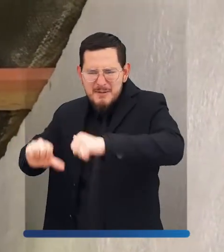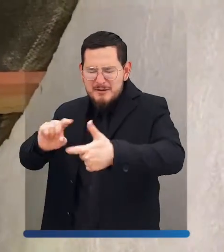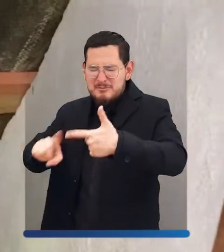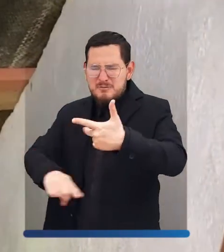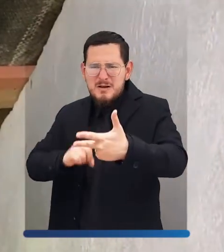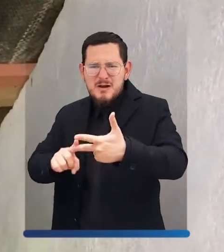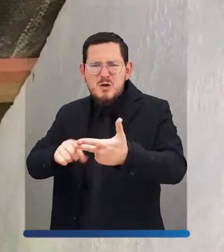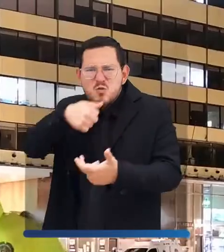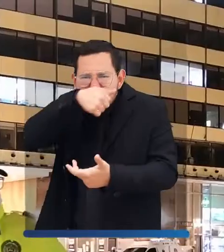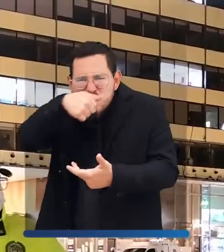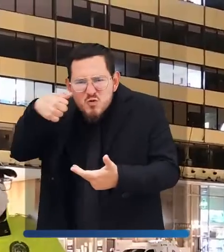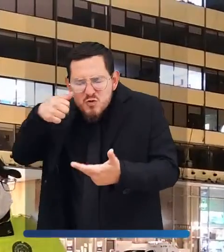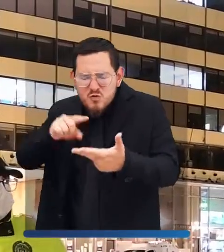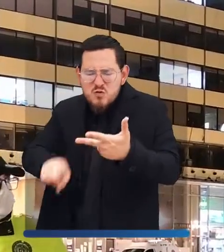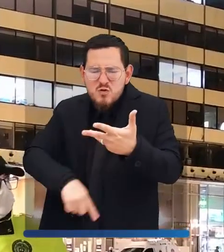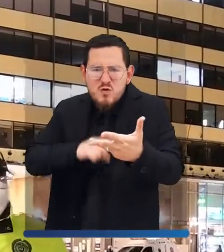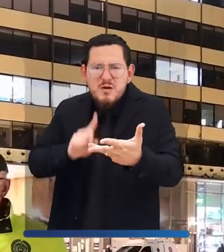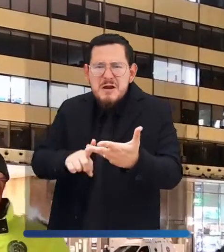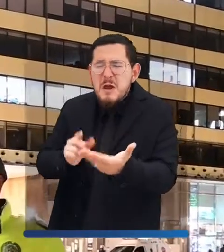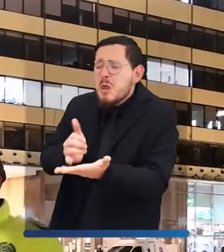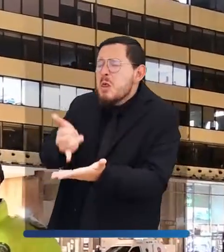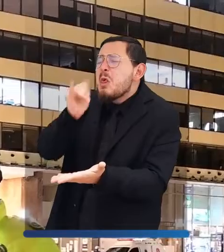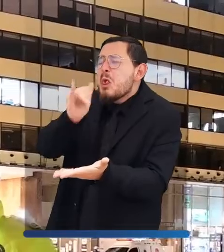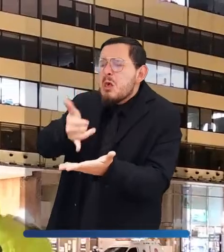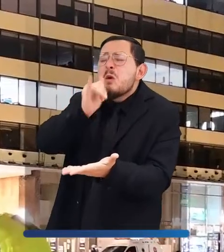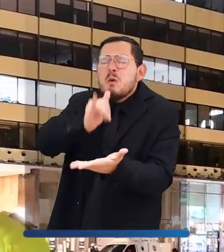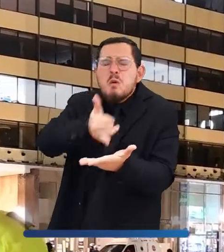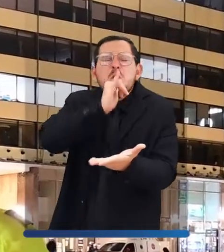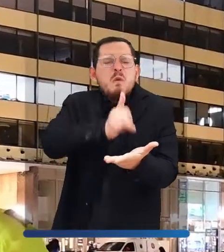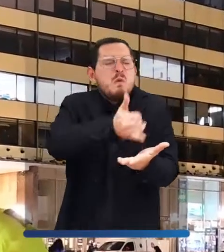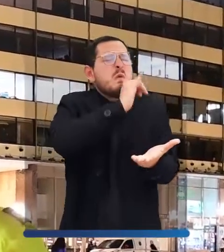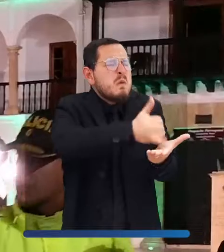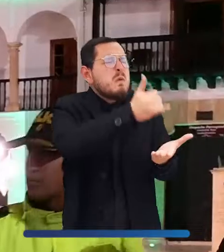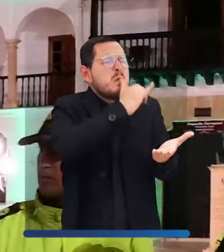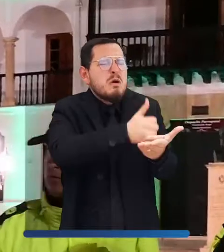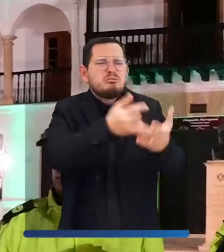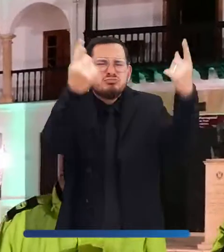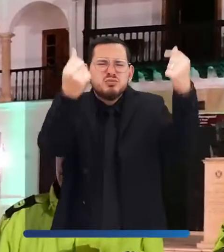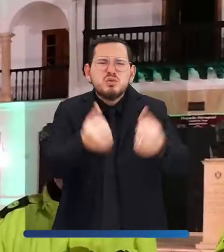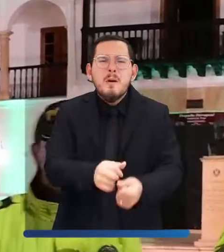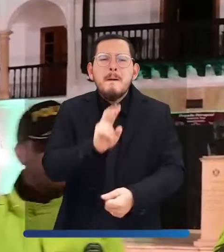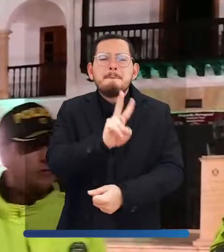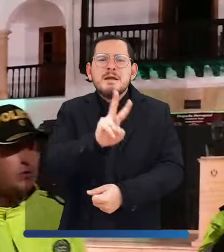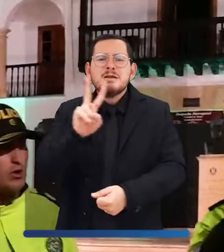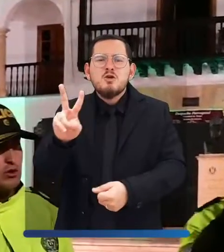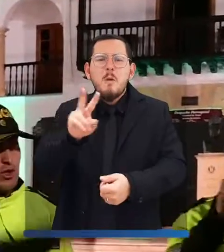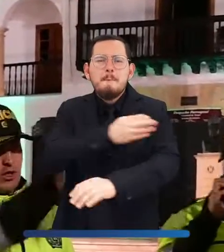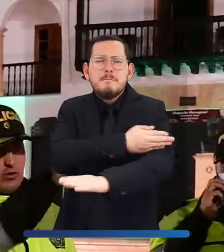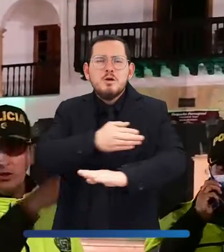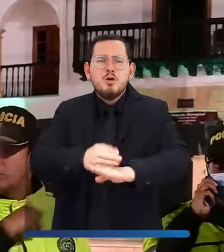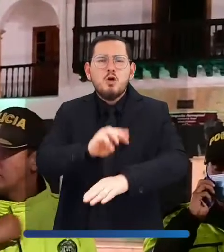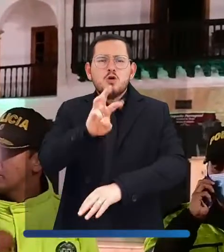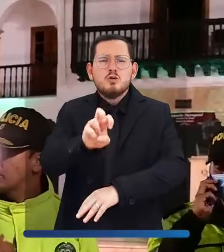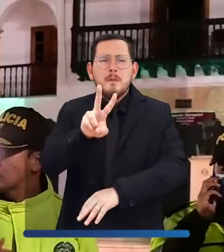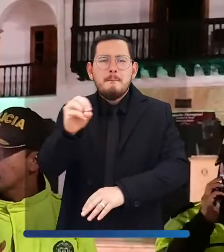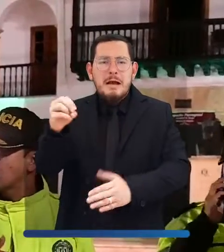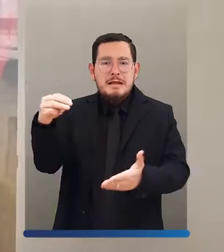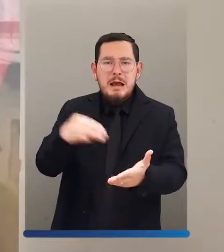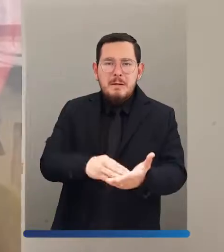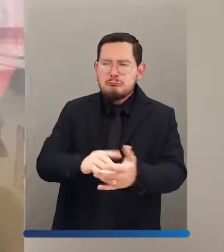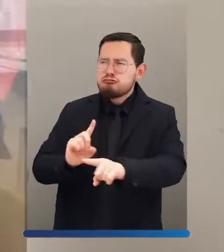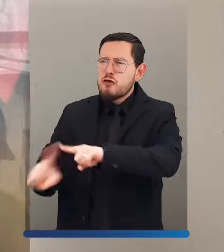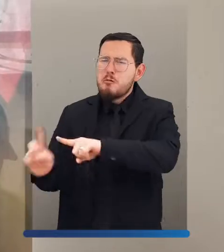bolsas de cocaína, la incautación de 160 botellas de licor de diferentes marcas, avaluada en 22.820.000 pesos.